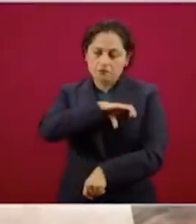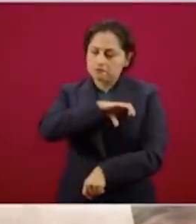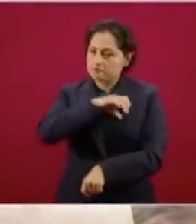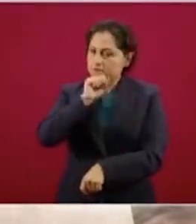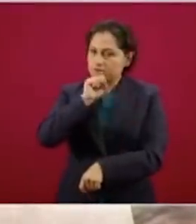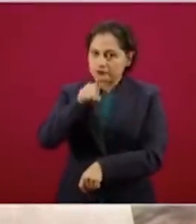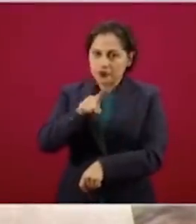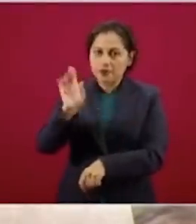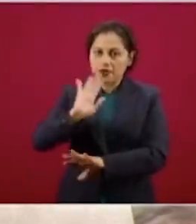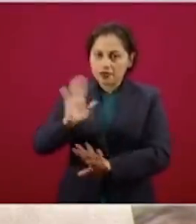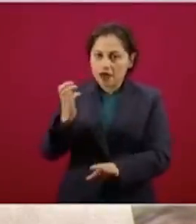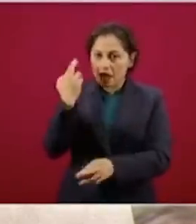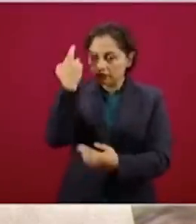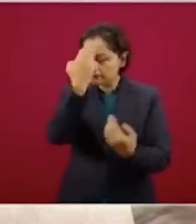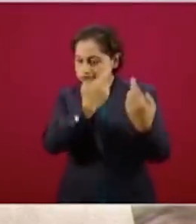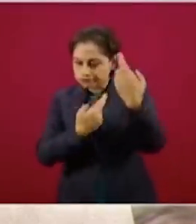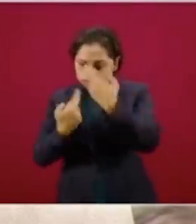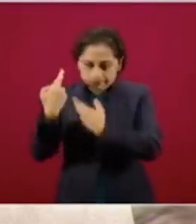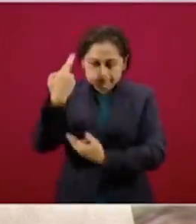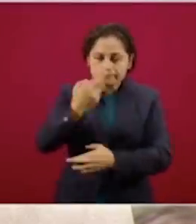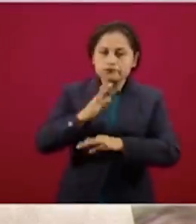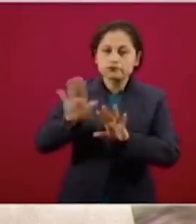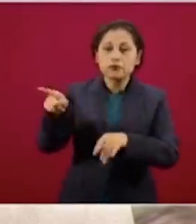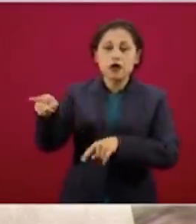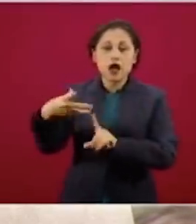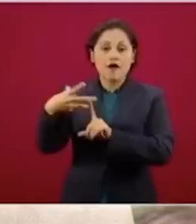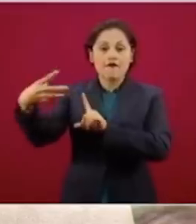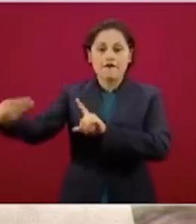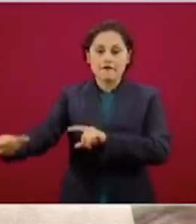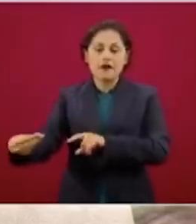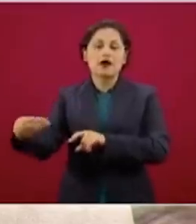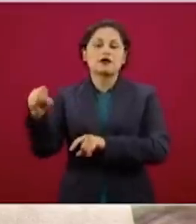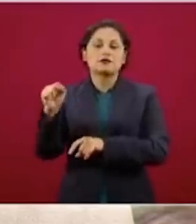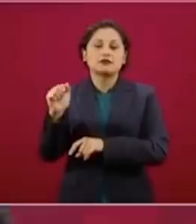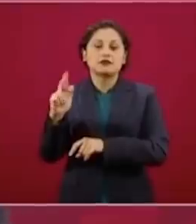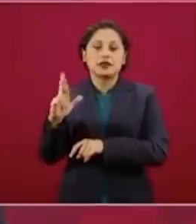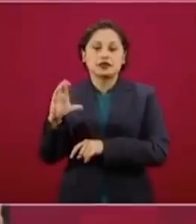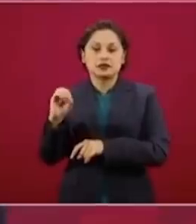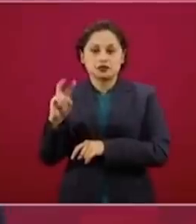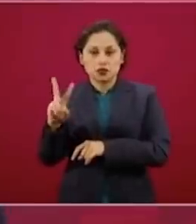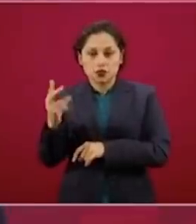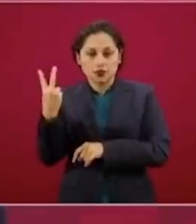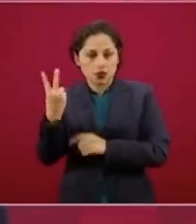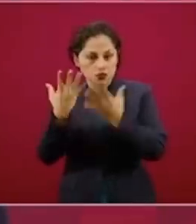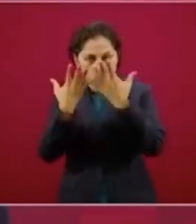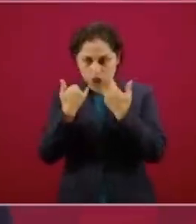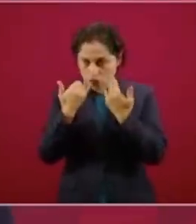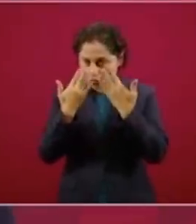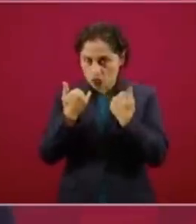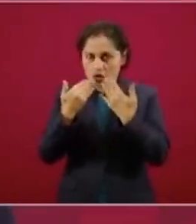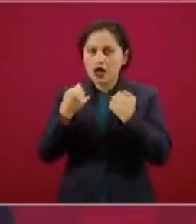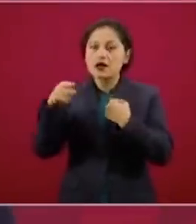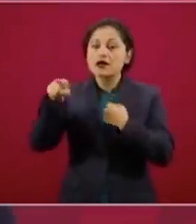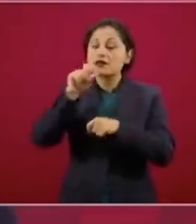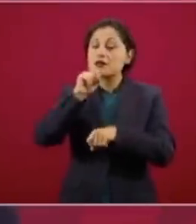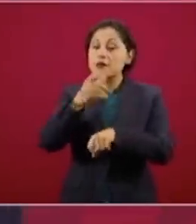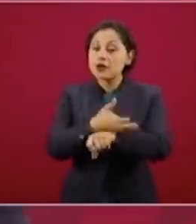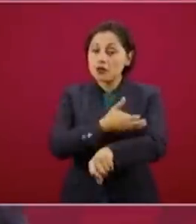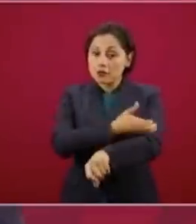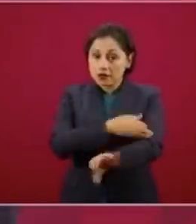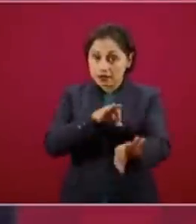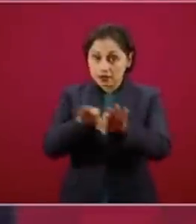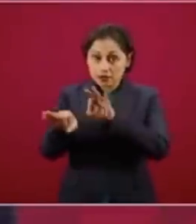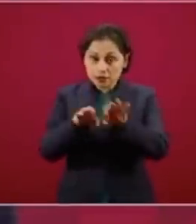está en perfectas condiciones, ninguno fue infectado por el SARS-CoV-2 y de sus compañeras y compañeros de trabajo también.